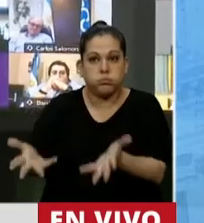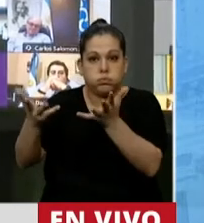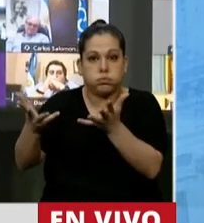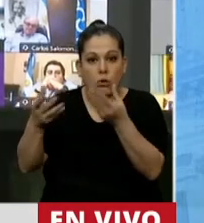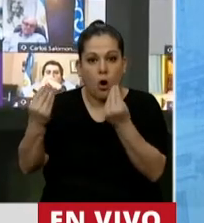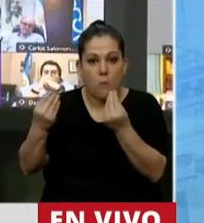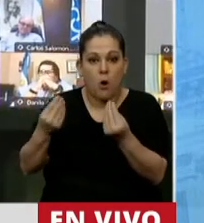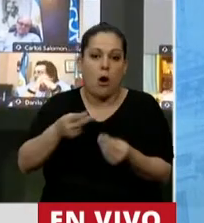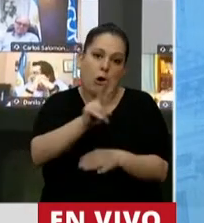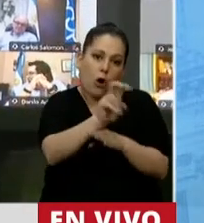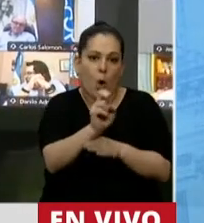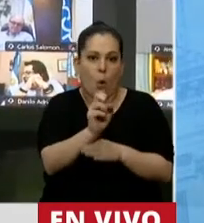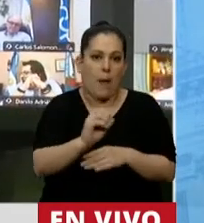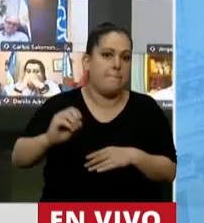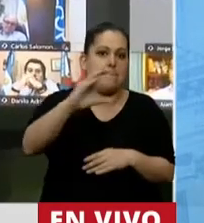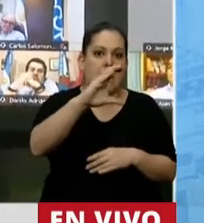confiscar?